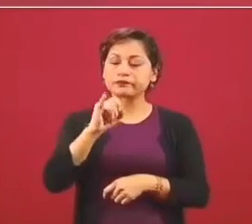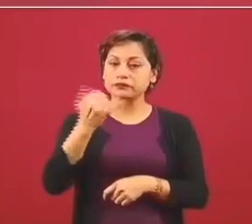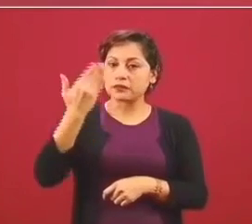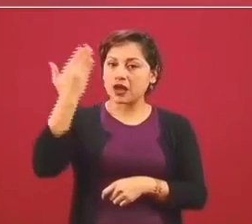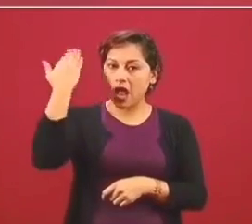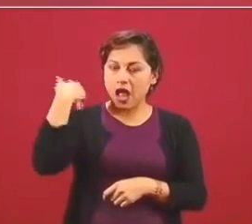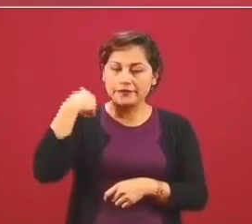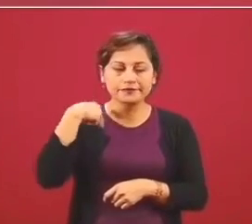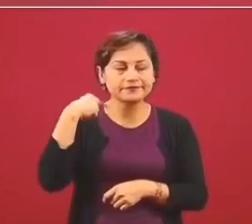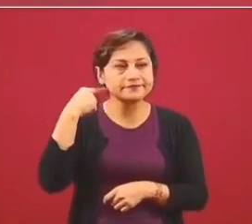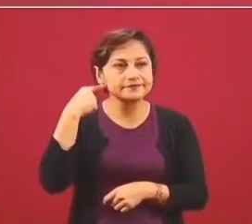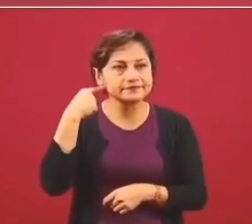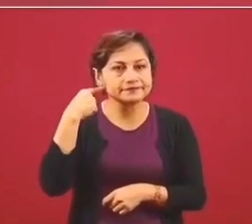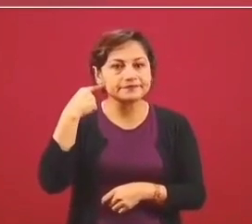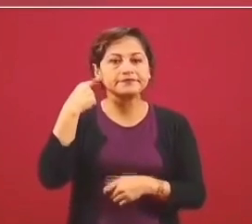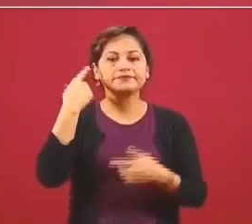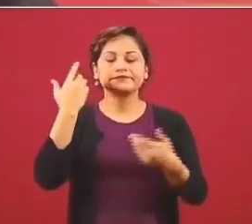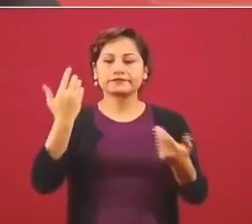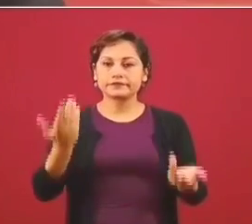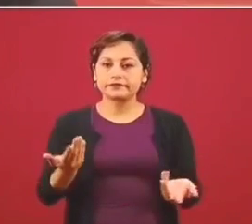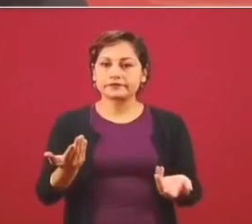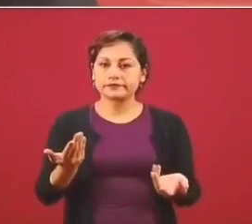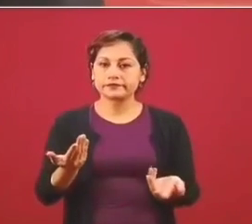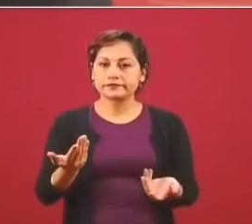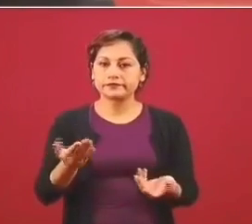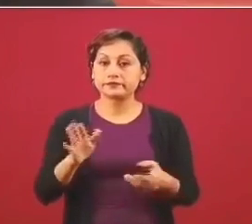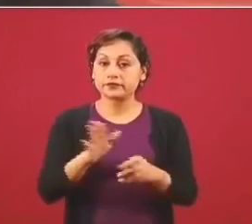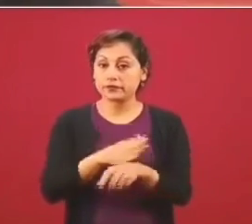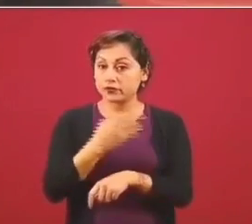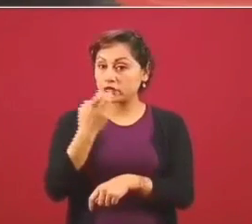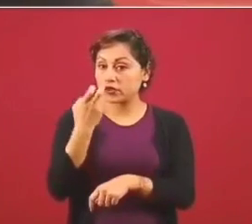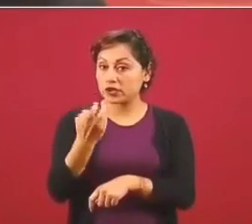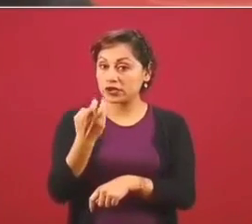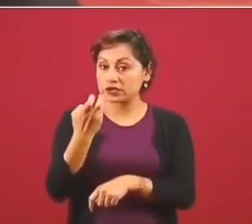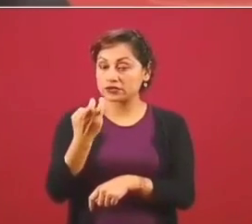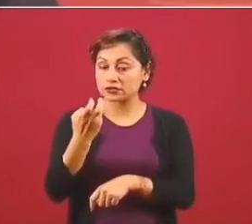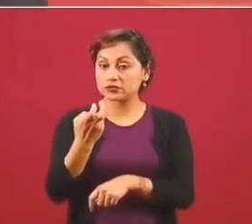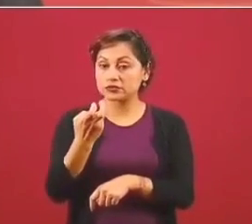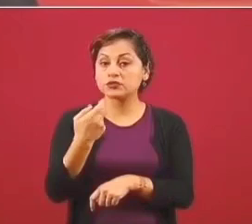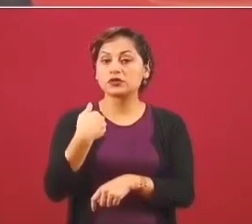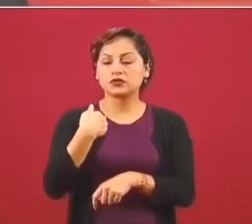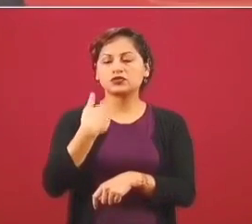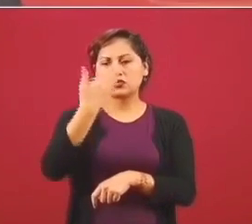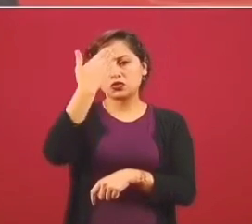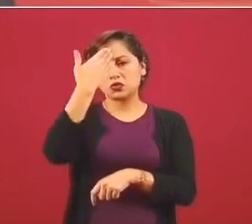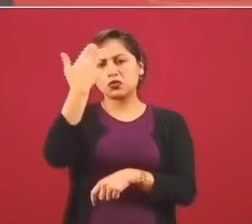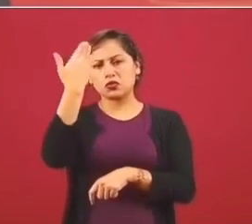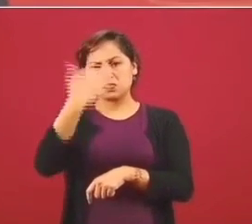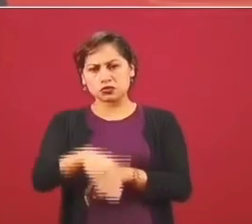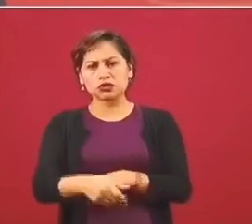Entonces, sí hay resistencia